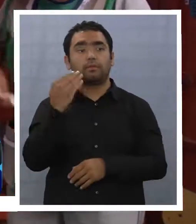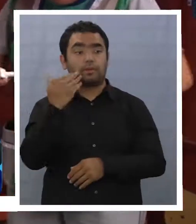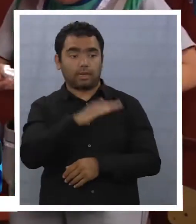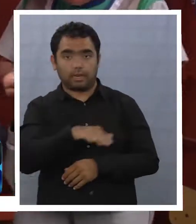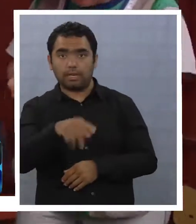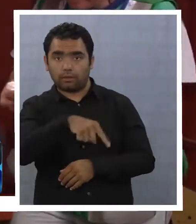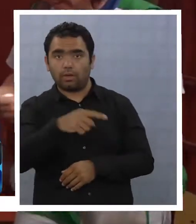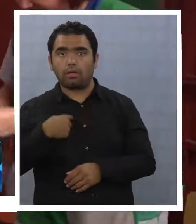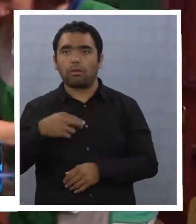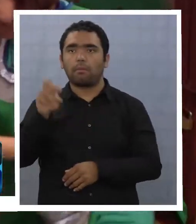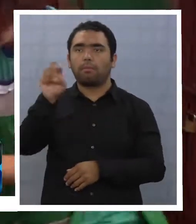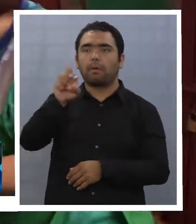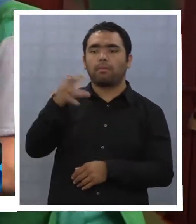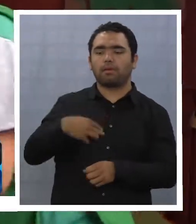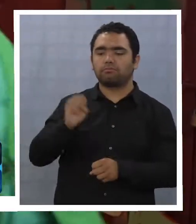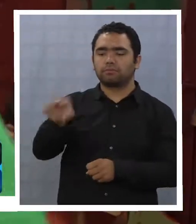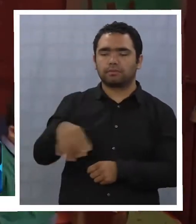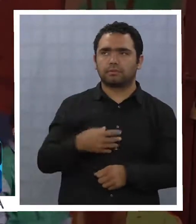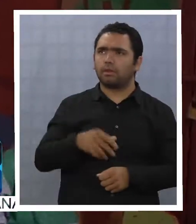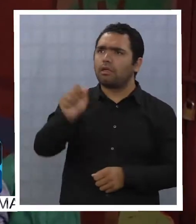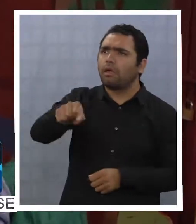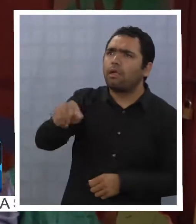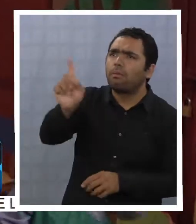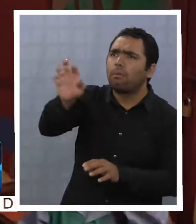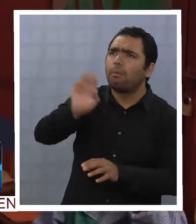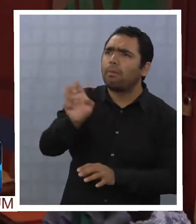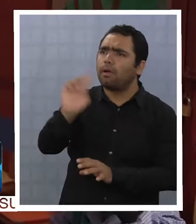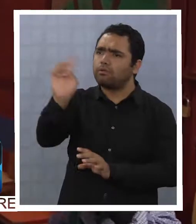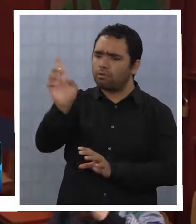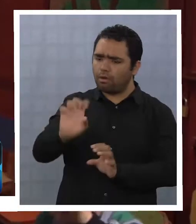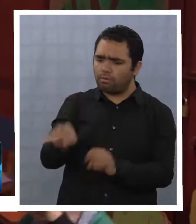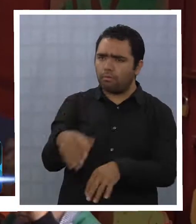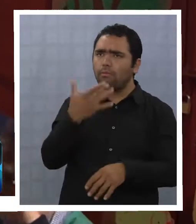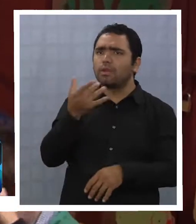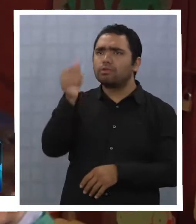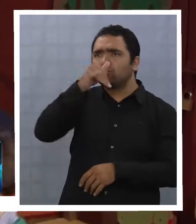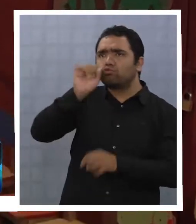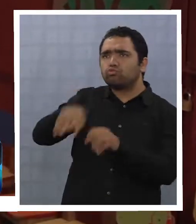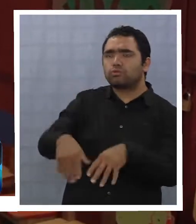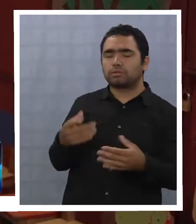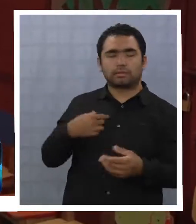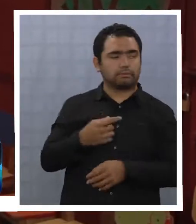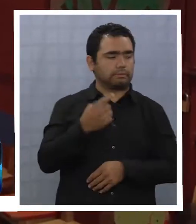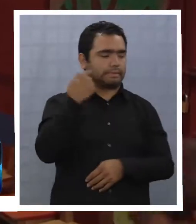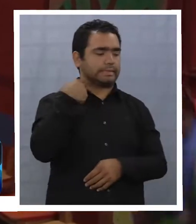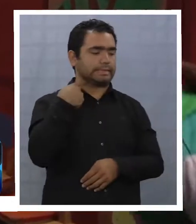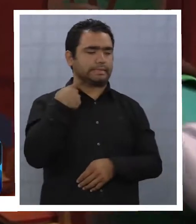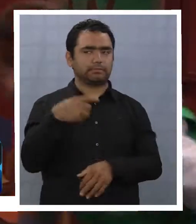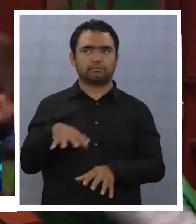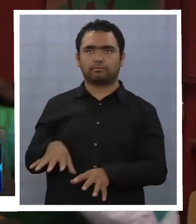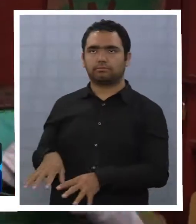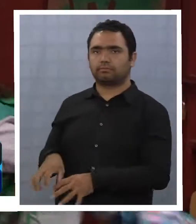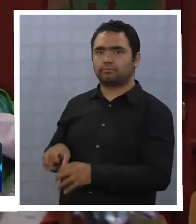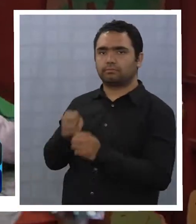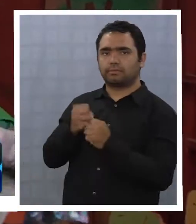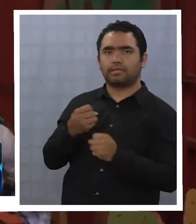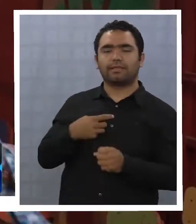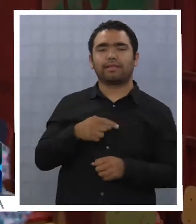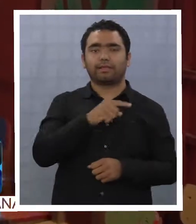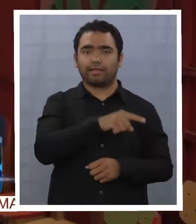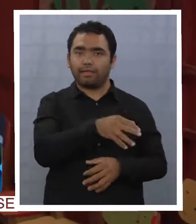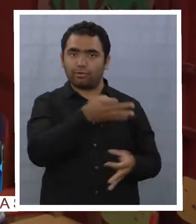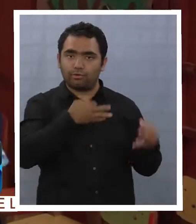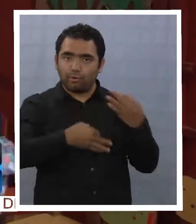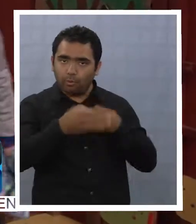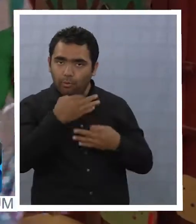sea, si uno vota o un papá vota algo, ellos dicen papá no los votes, se está contaminando, cuando van a la playa, en el verano de hecho ellos nos cuentan y